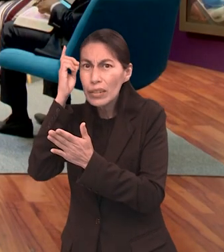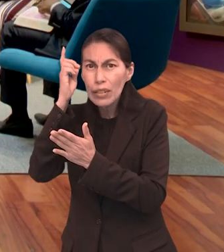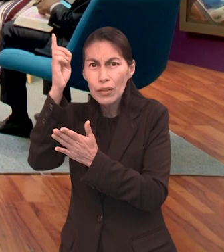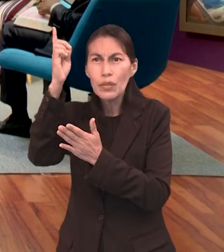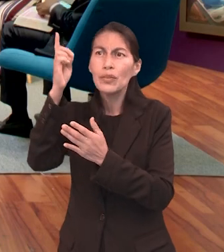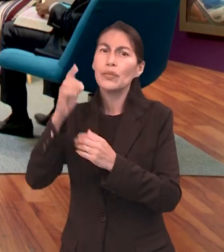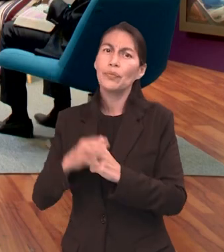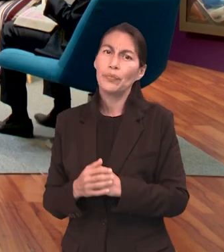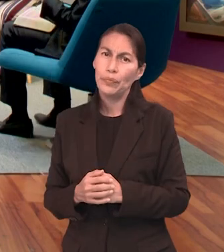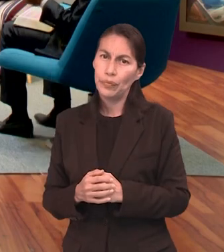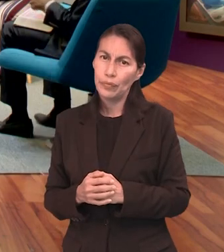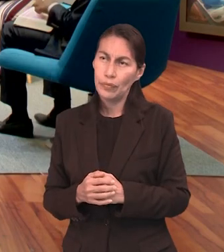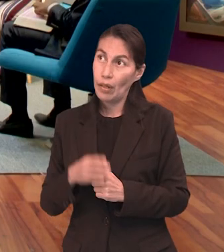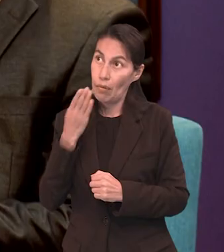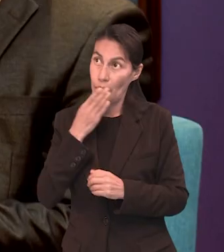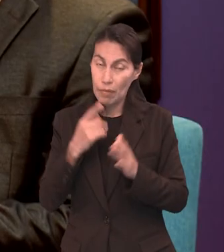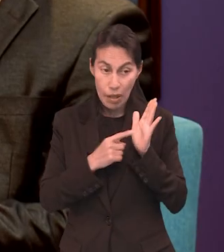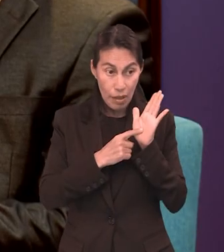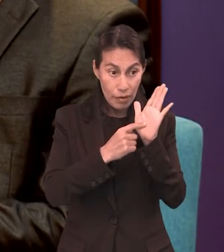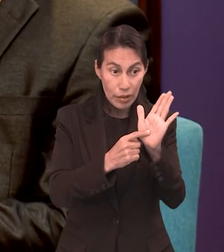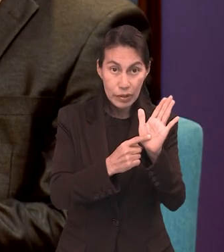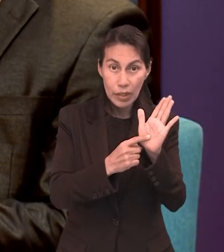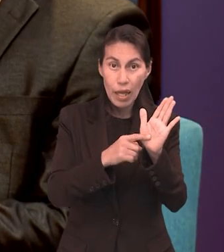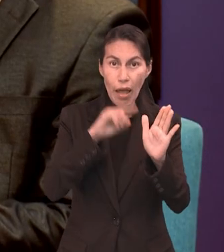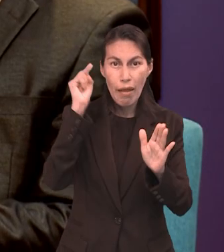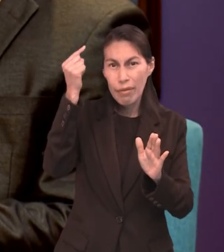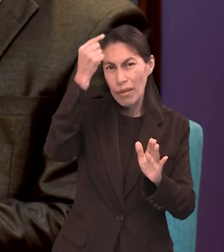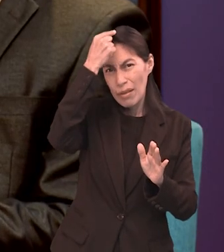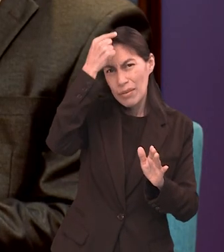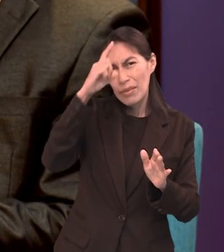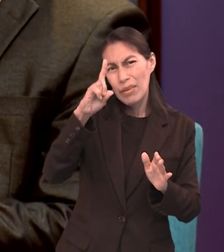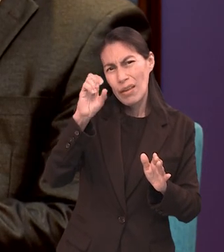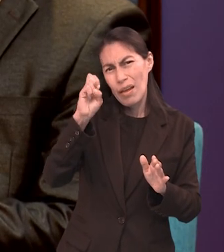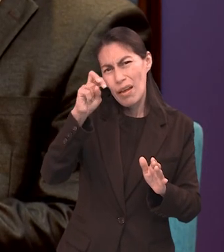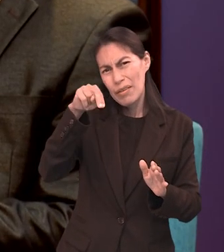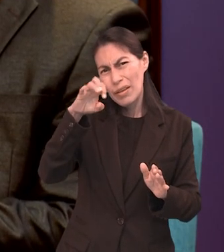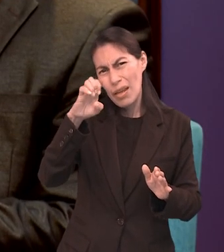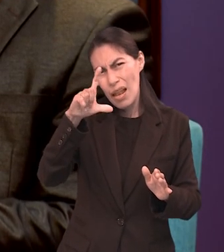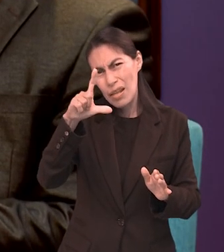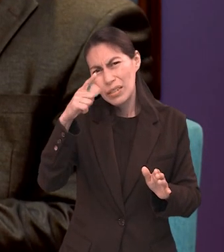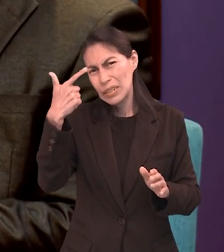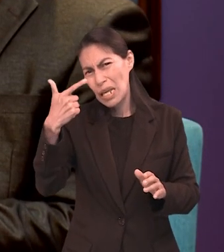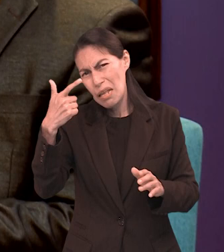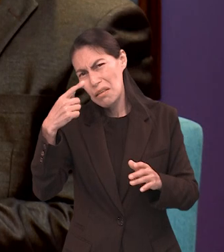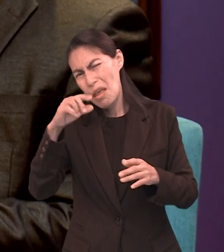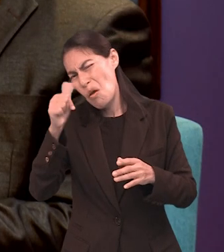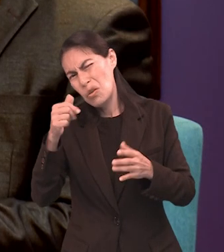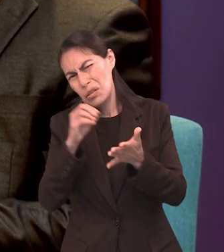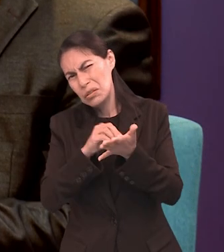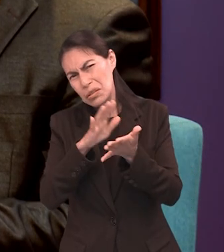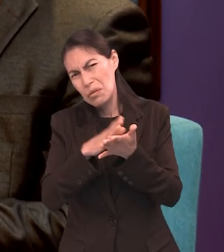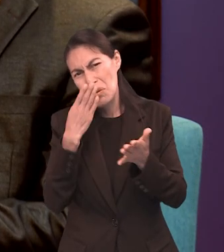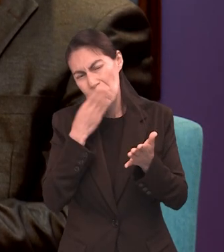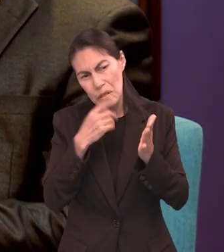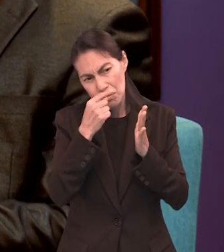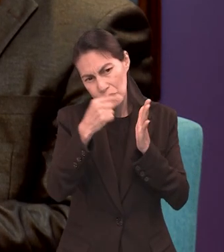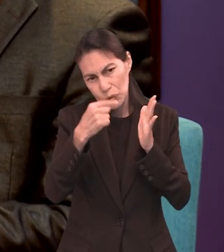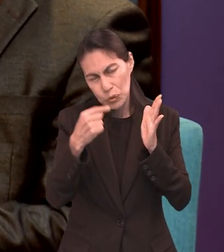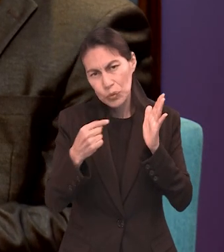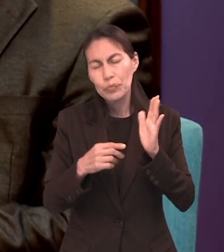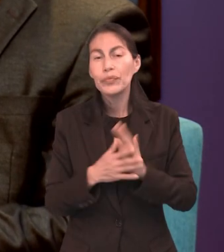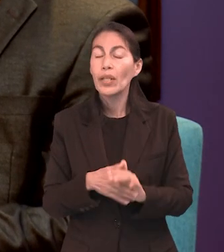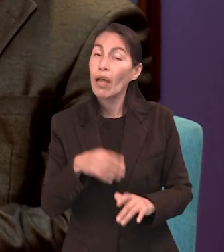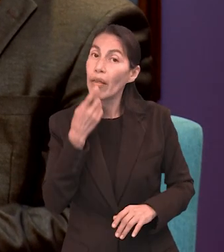descrito en varias partes de la Biblia, como Daniel 7 y otros lugares, y con el propósito